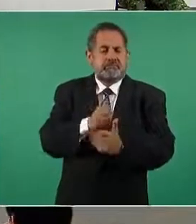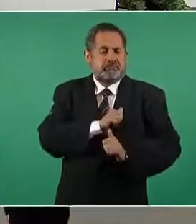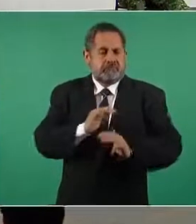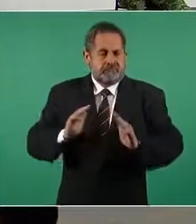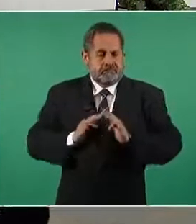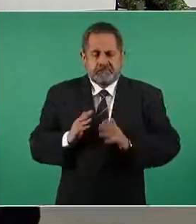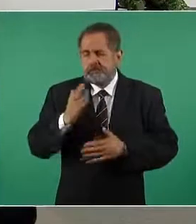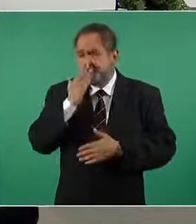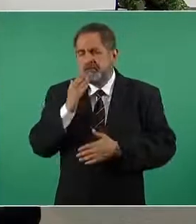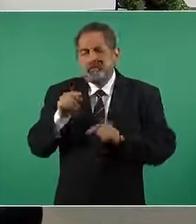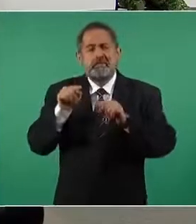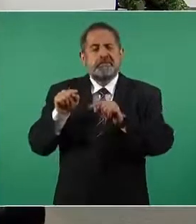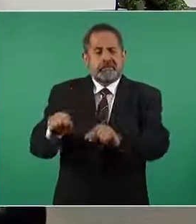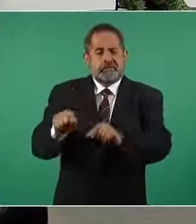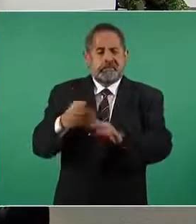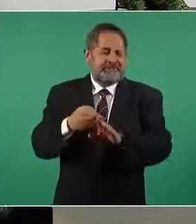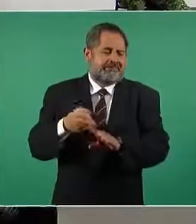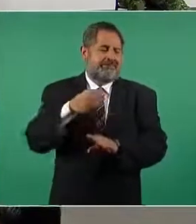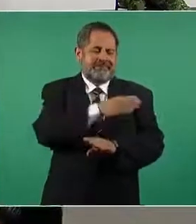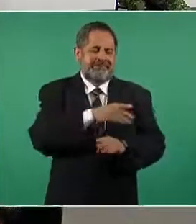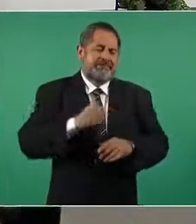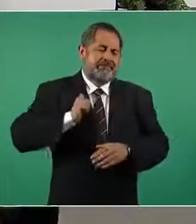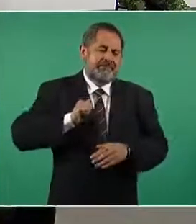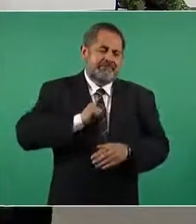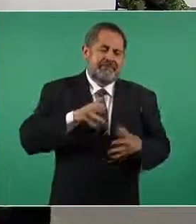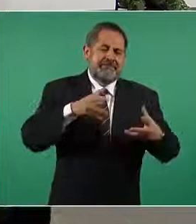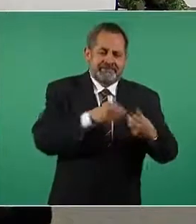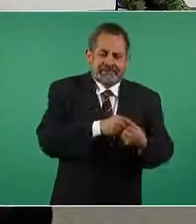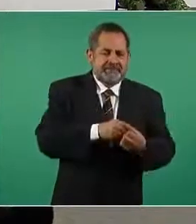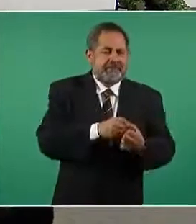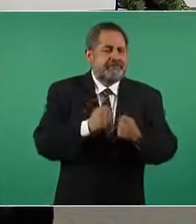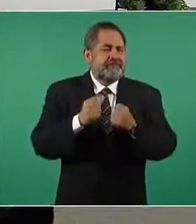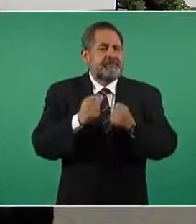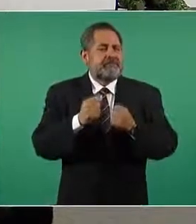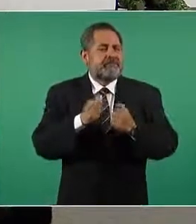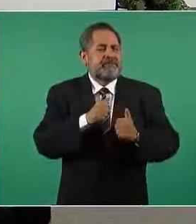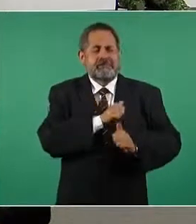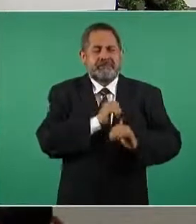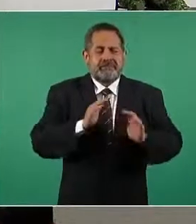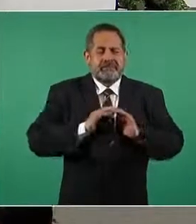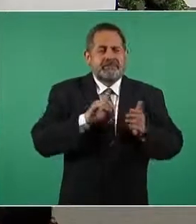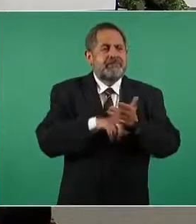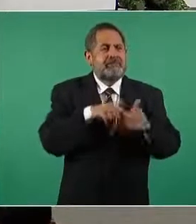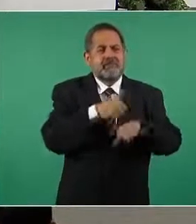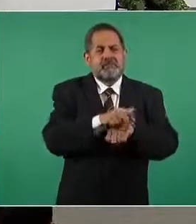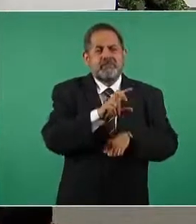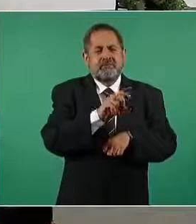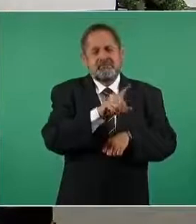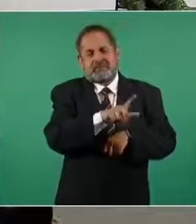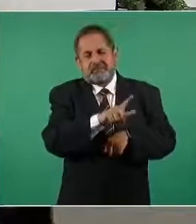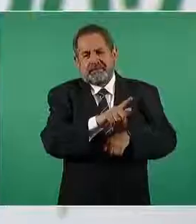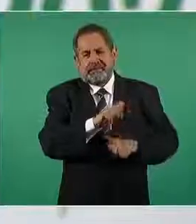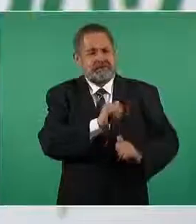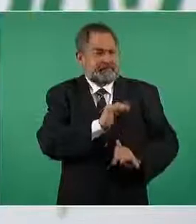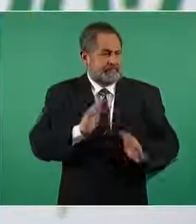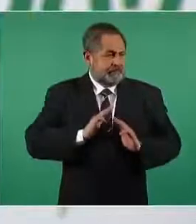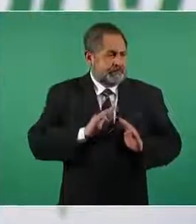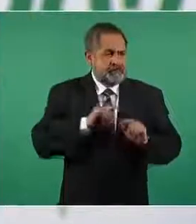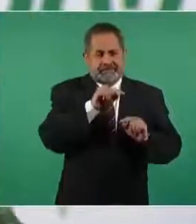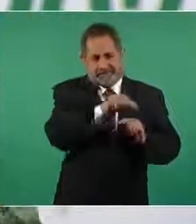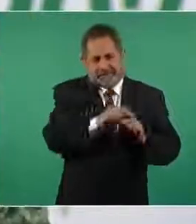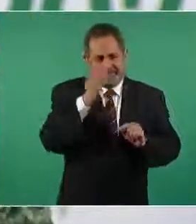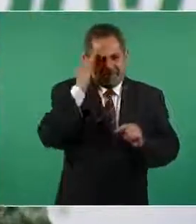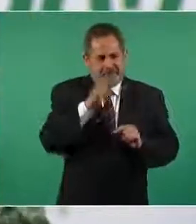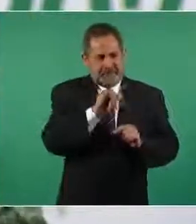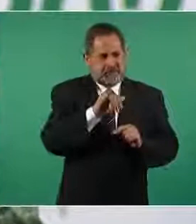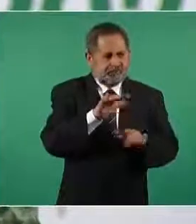sustituido las antiguas instalaciones para el ejército mexicano de la 37 zona militar jurisdiccionada en Santa Lucía